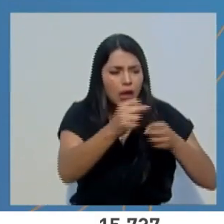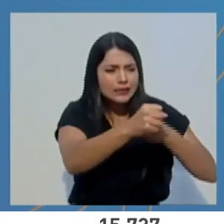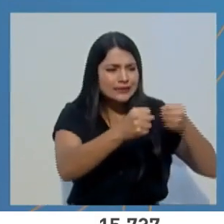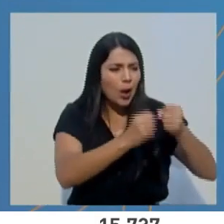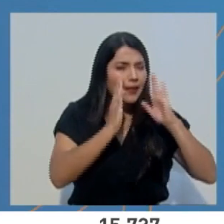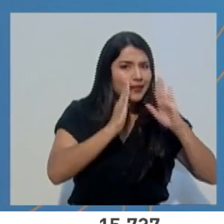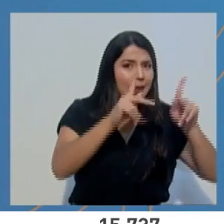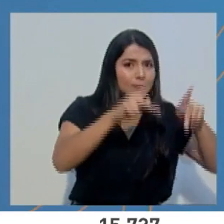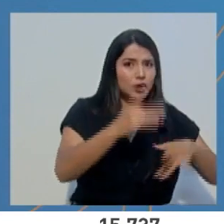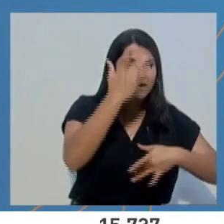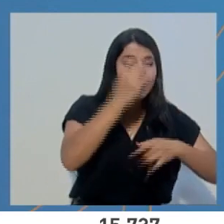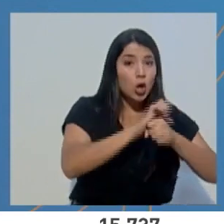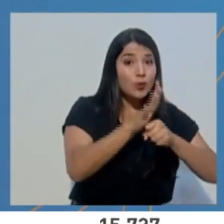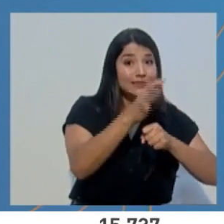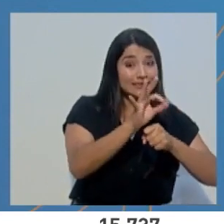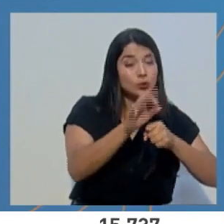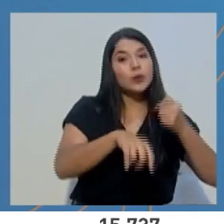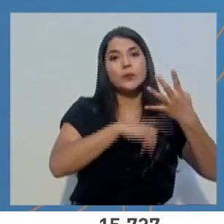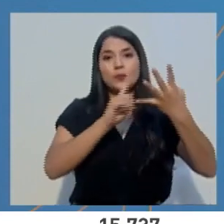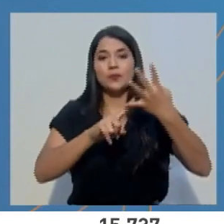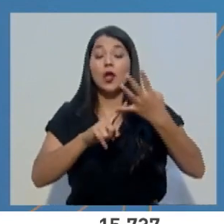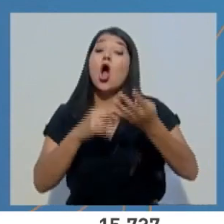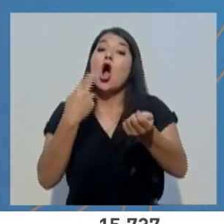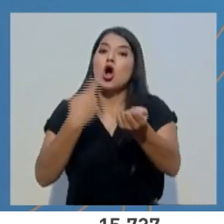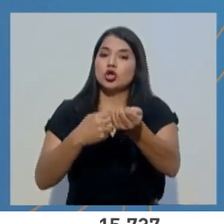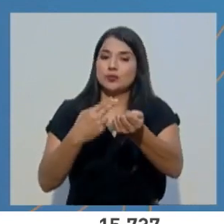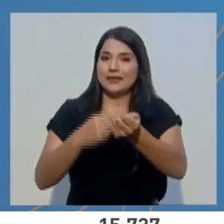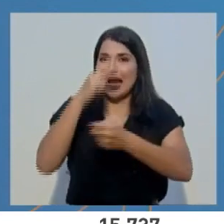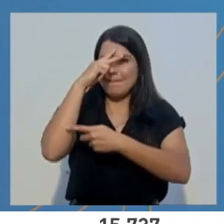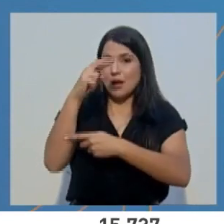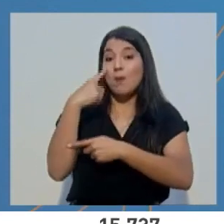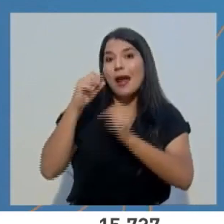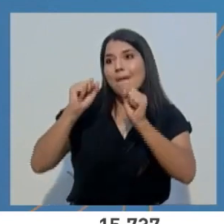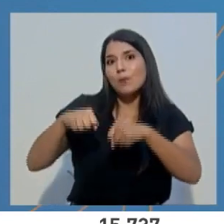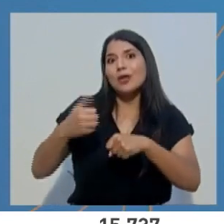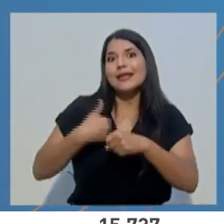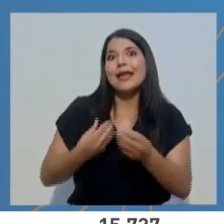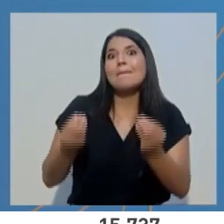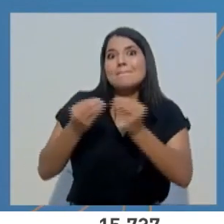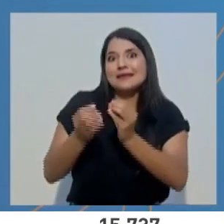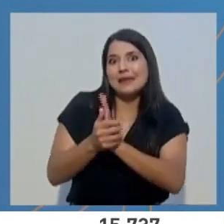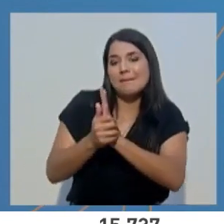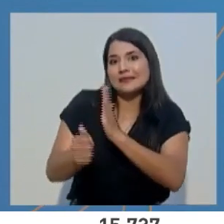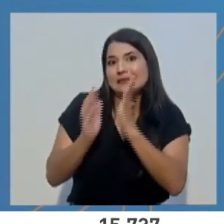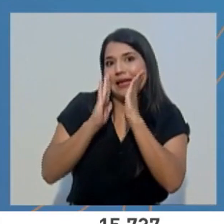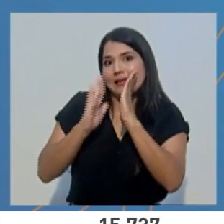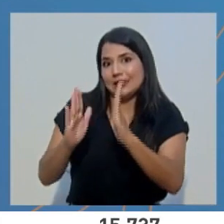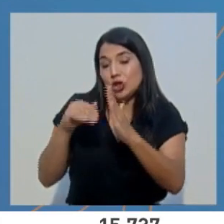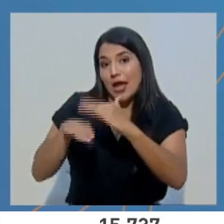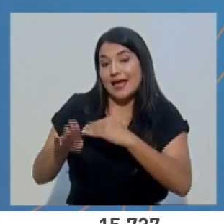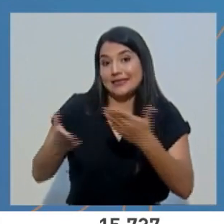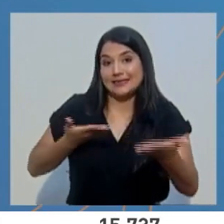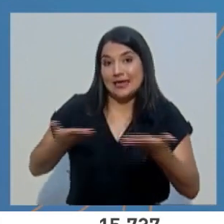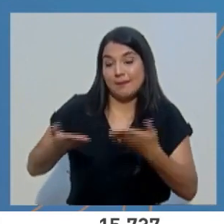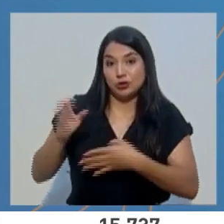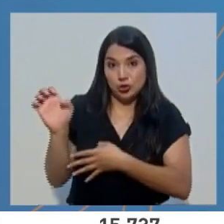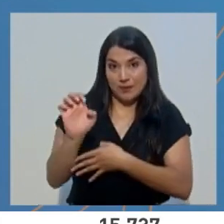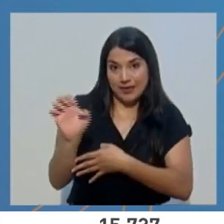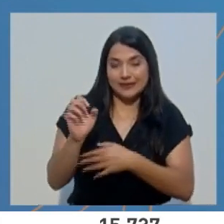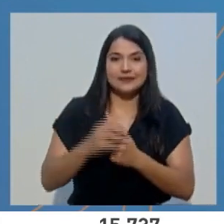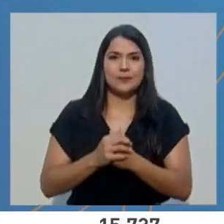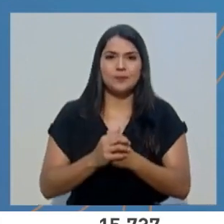y en el Hospital México, para aumentar la capacidad del servicio de emergencias. El grado de